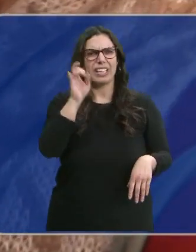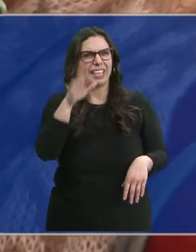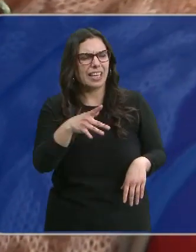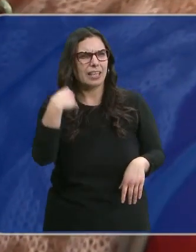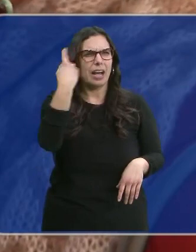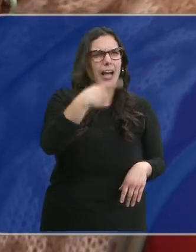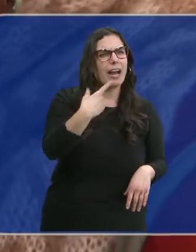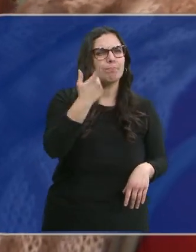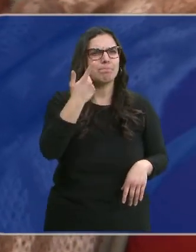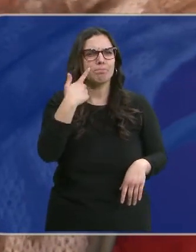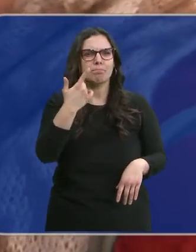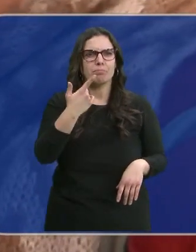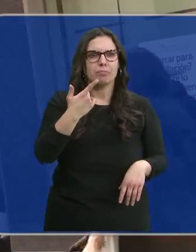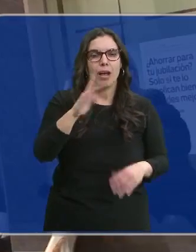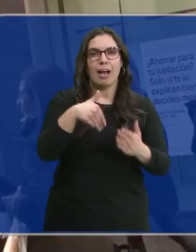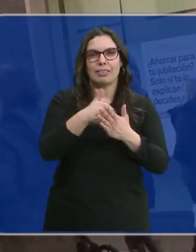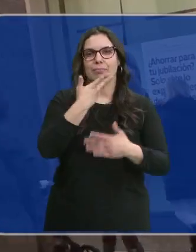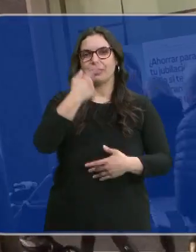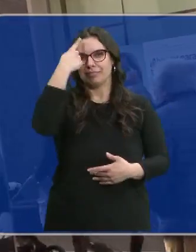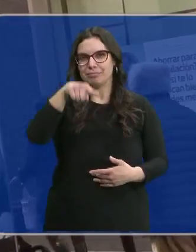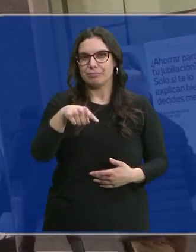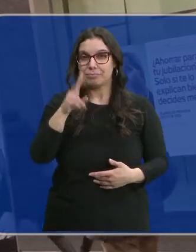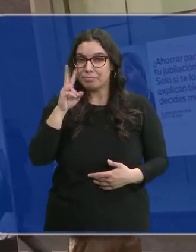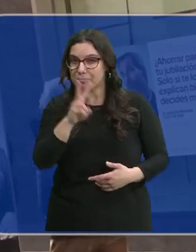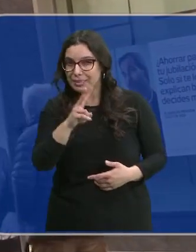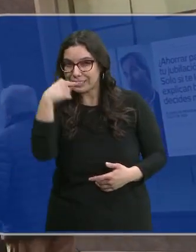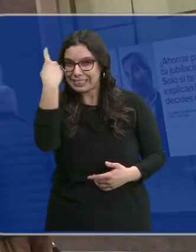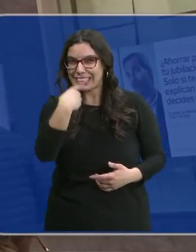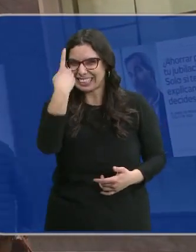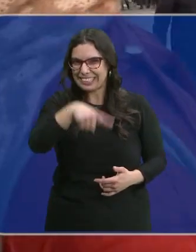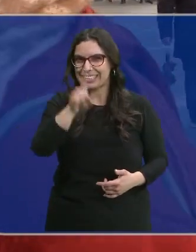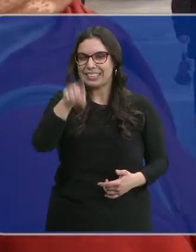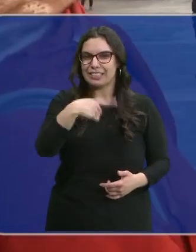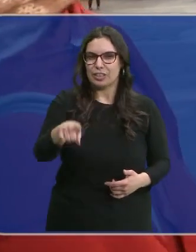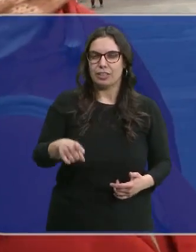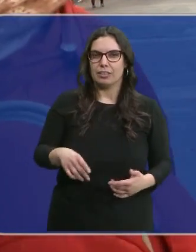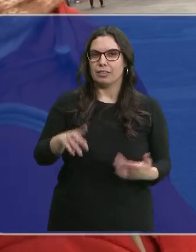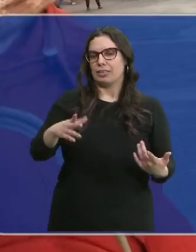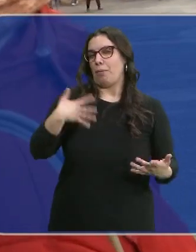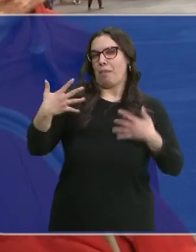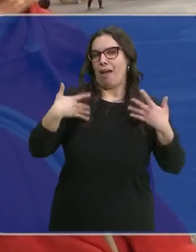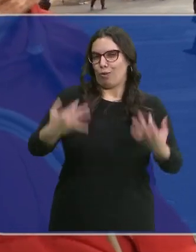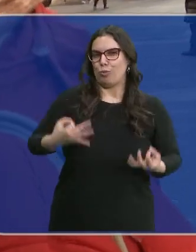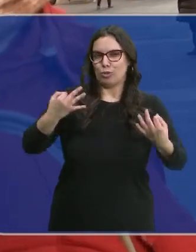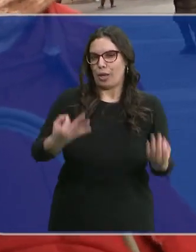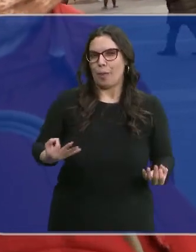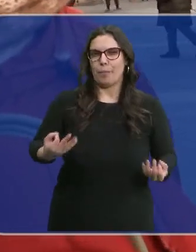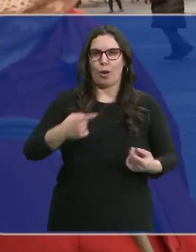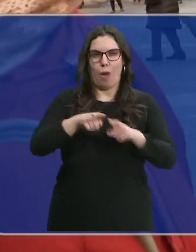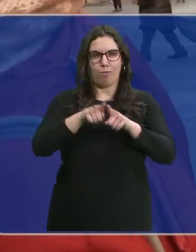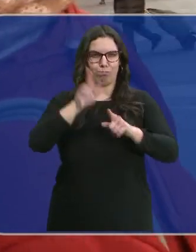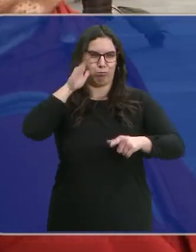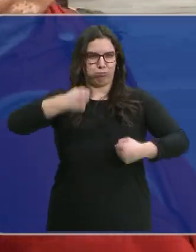ver quién es, porque no le conocía así de primeras. Venga, si nos fijamos, sabemos quién es. Vemos que sigue así de majete como siempre, de